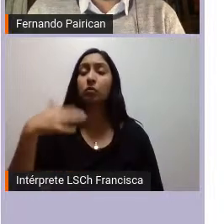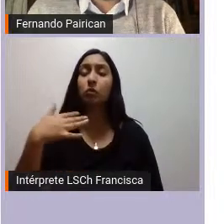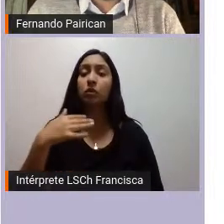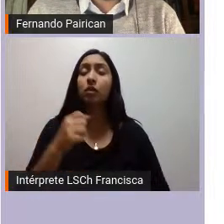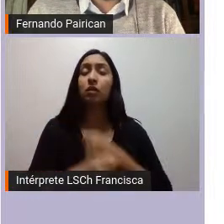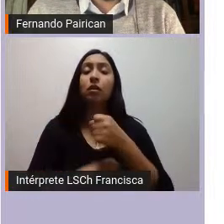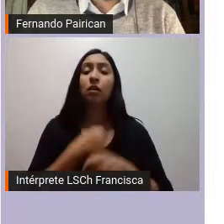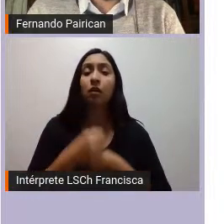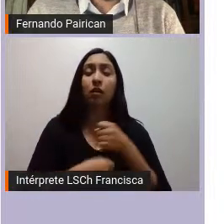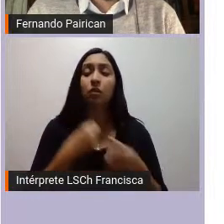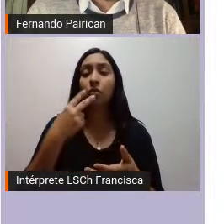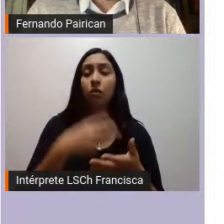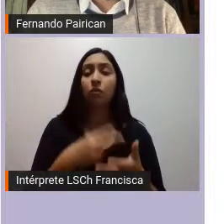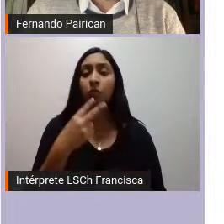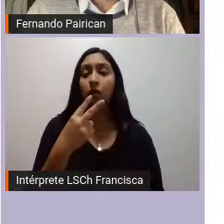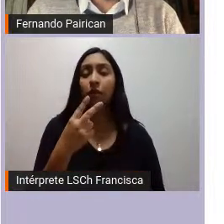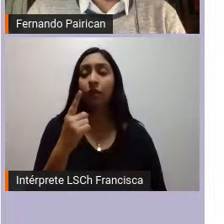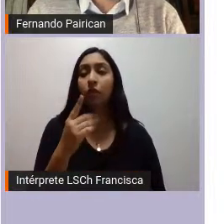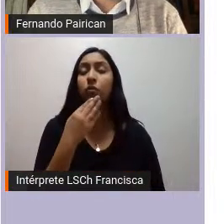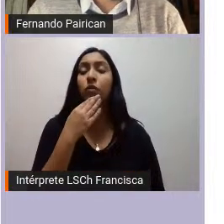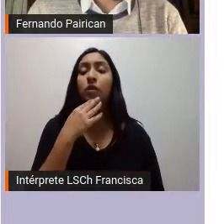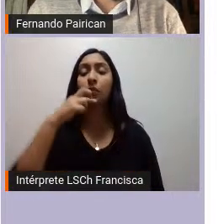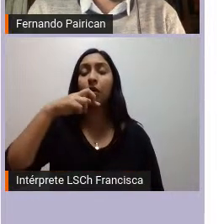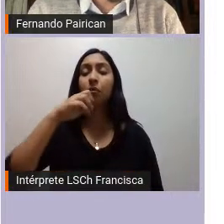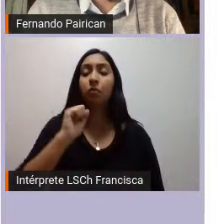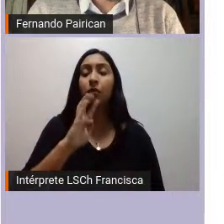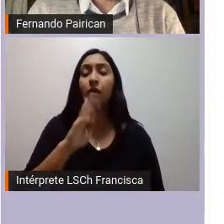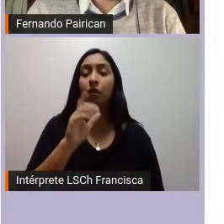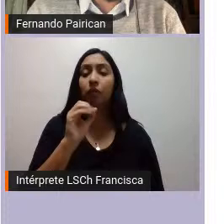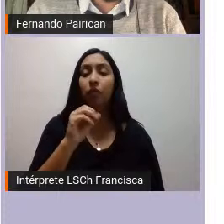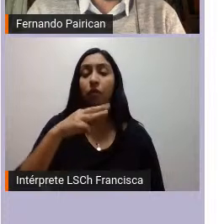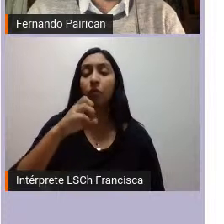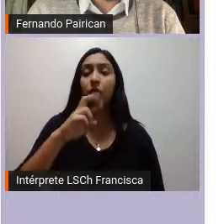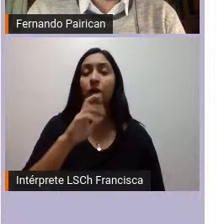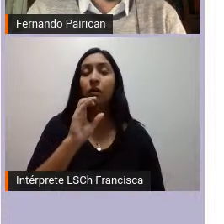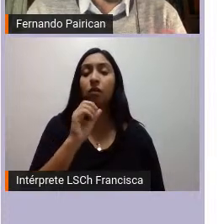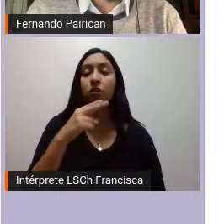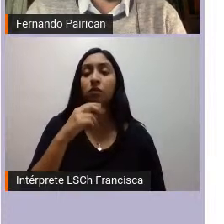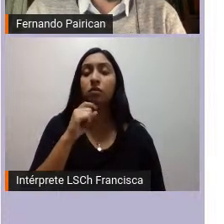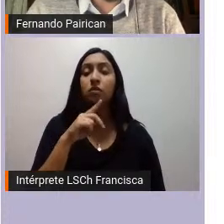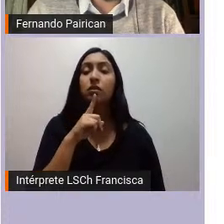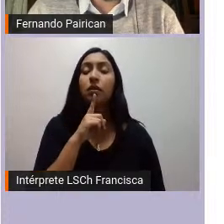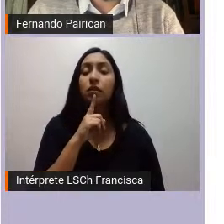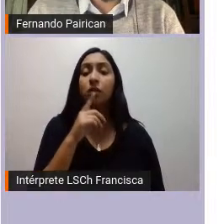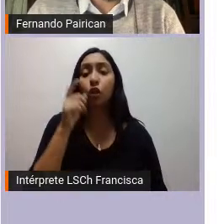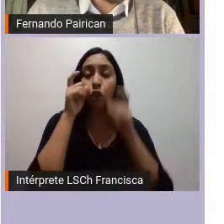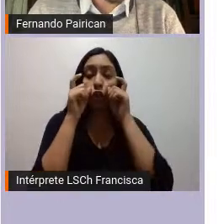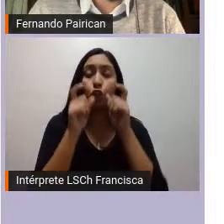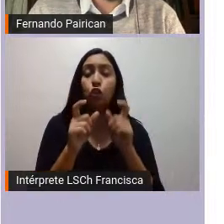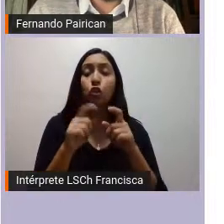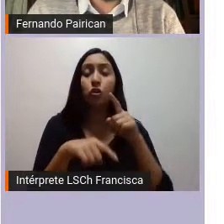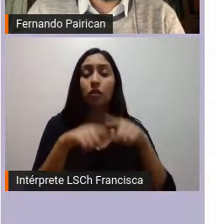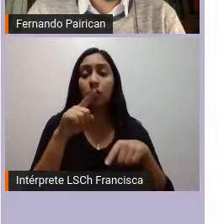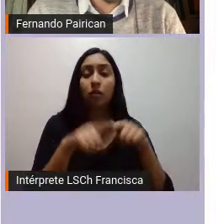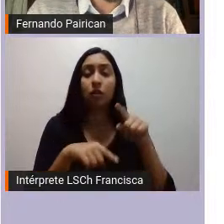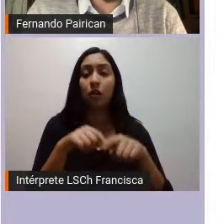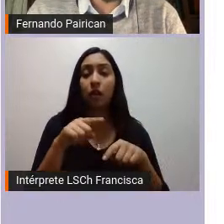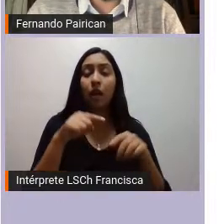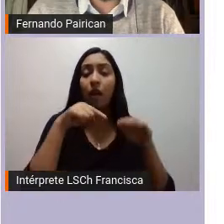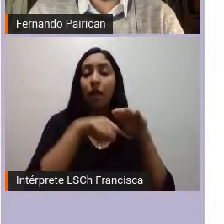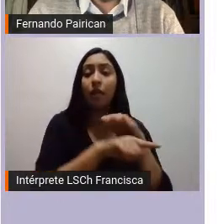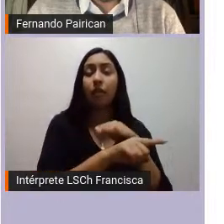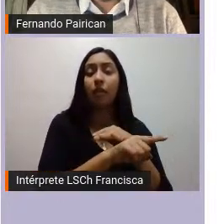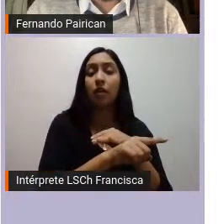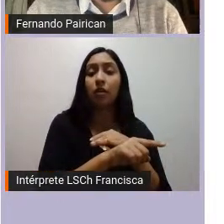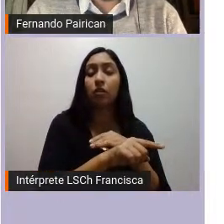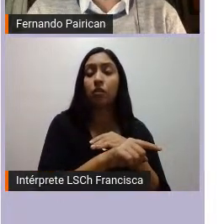la muerte de Pablo Marchand en un control territorial al interior de un territorio